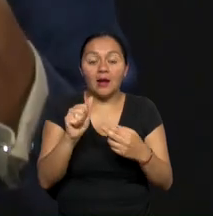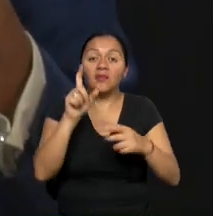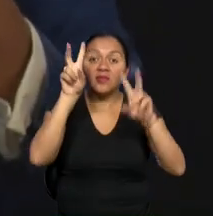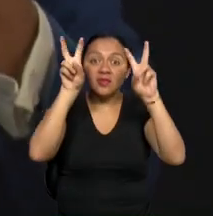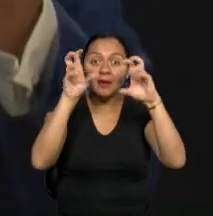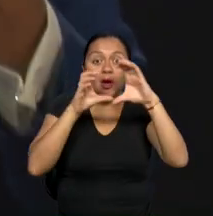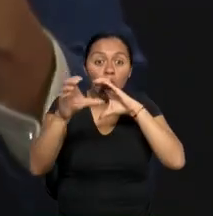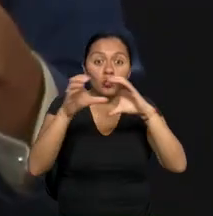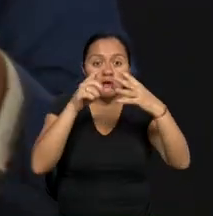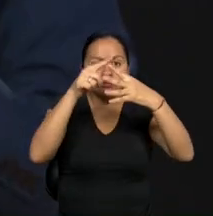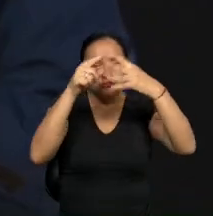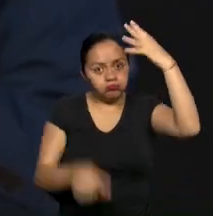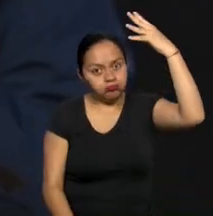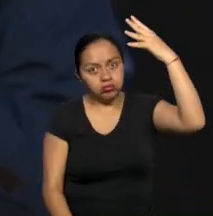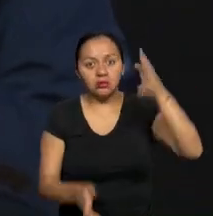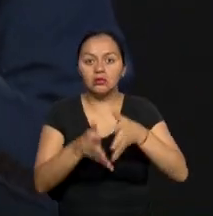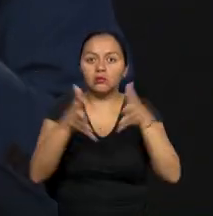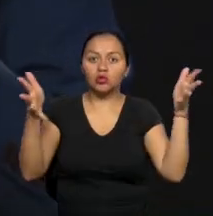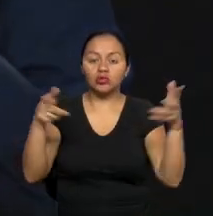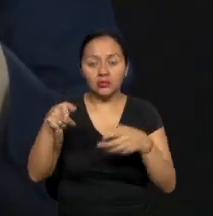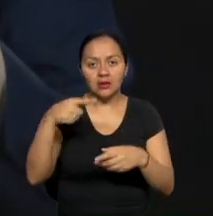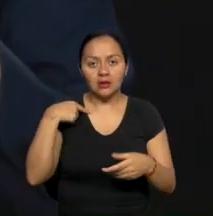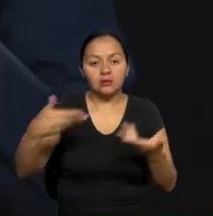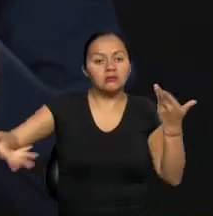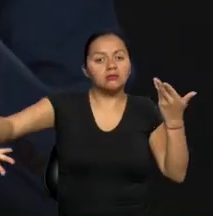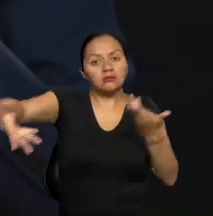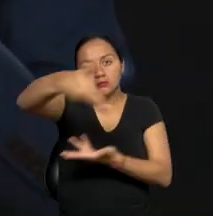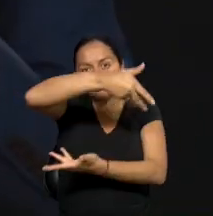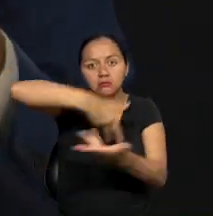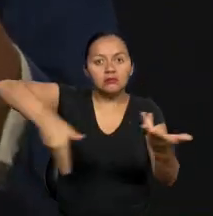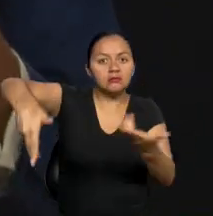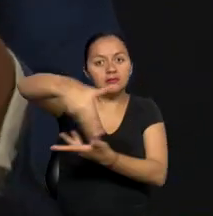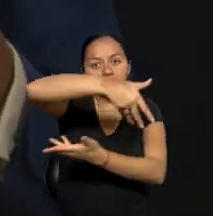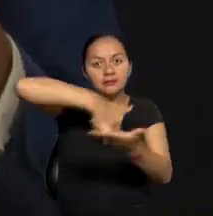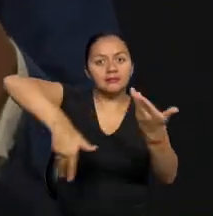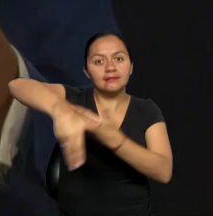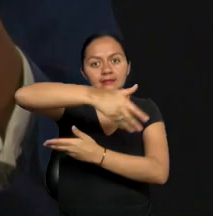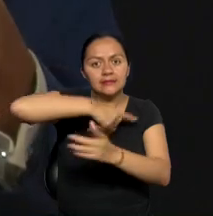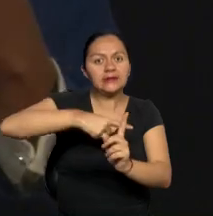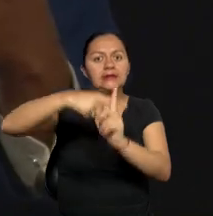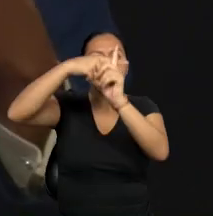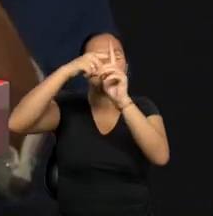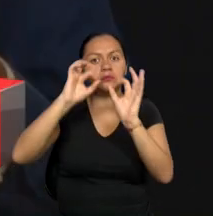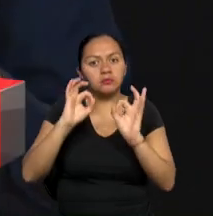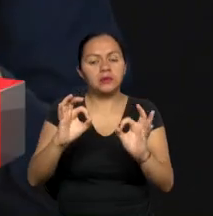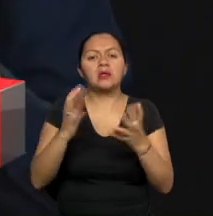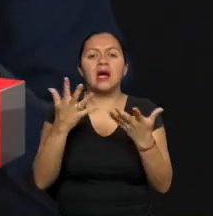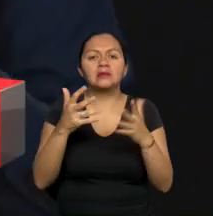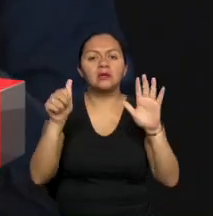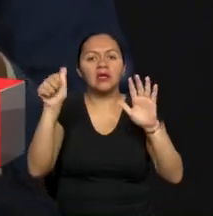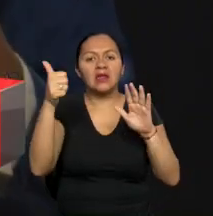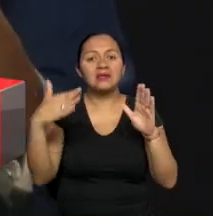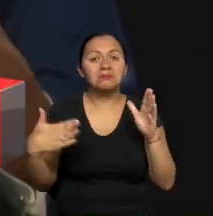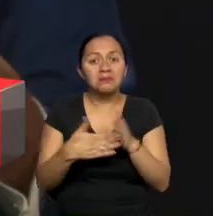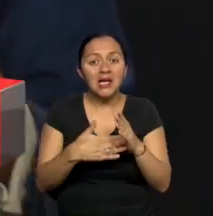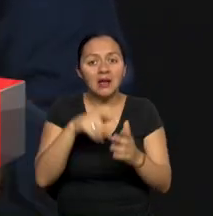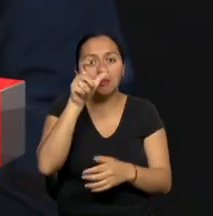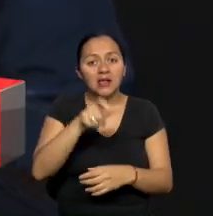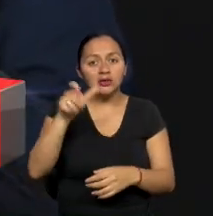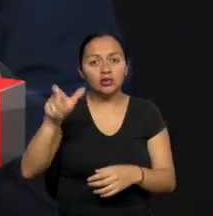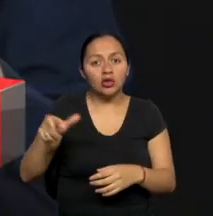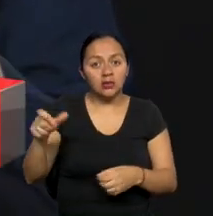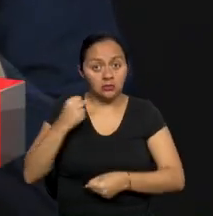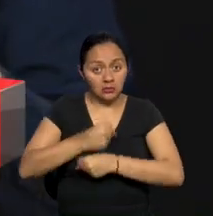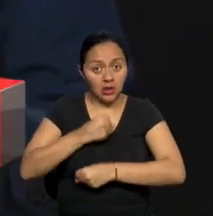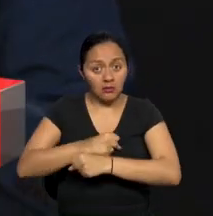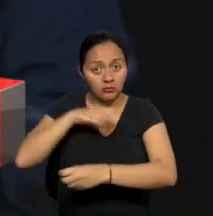hecho una dinámica extraordinaria, pues, según cerca de 10.000 personas relacionadas a la